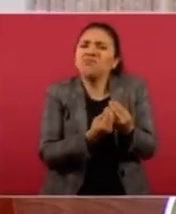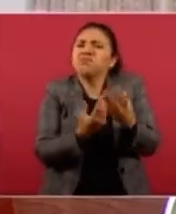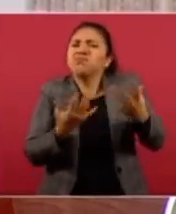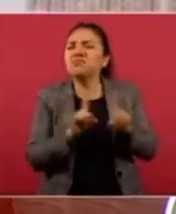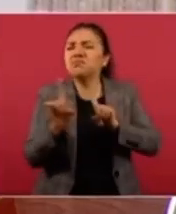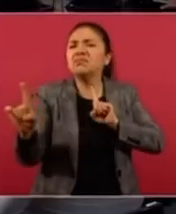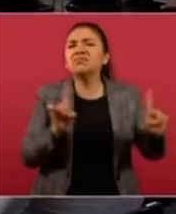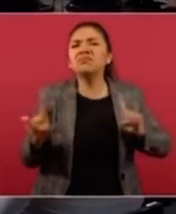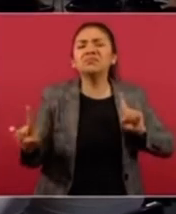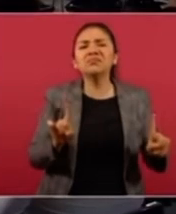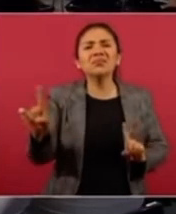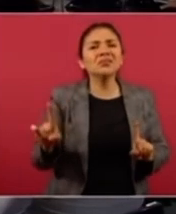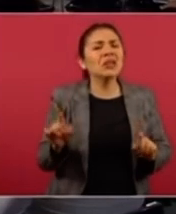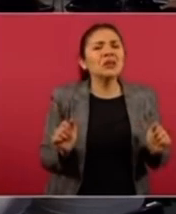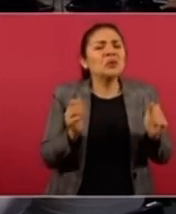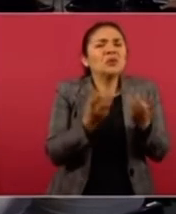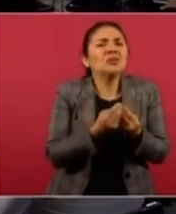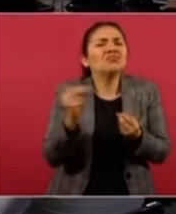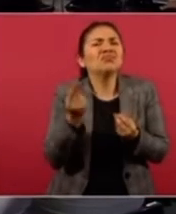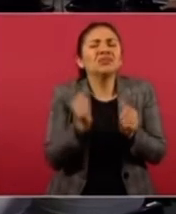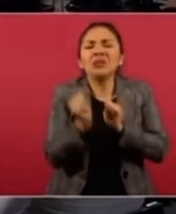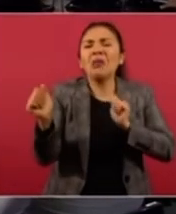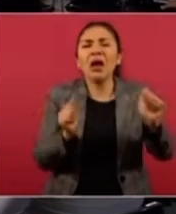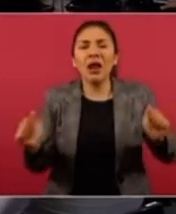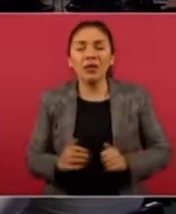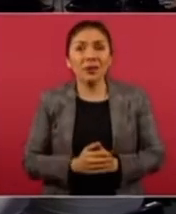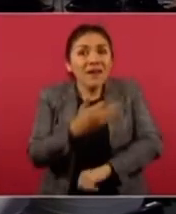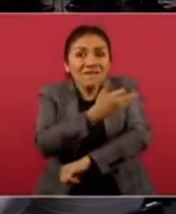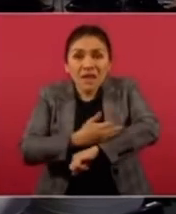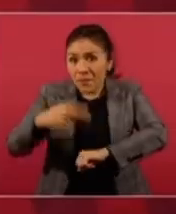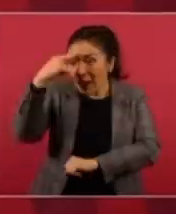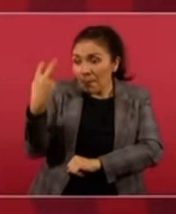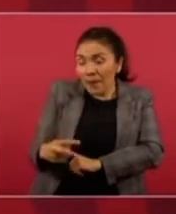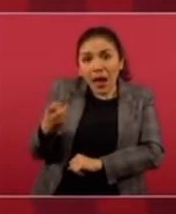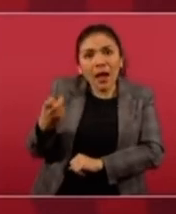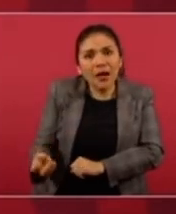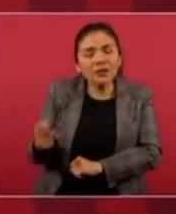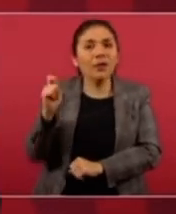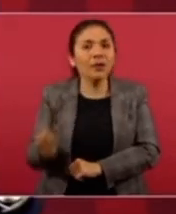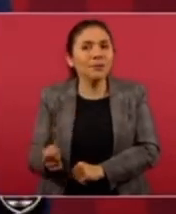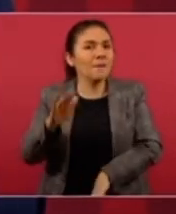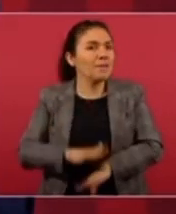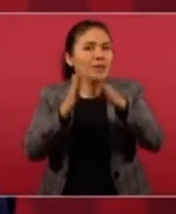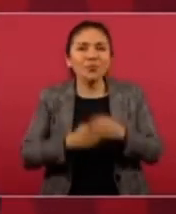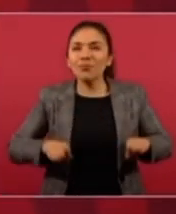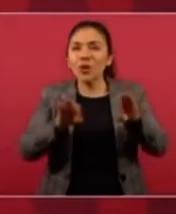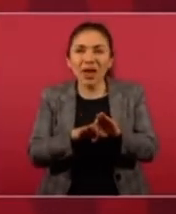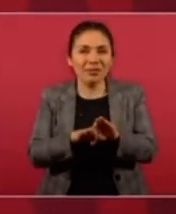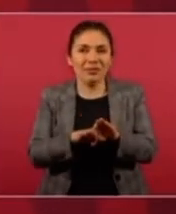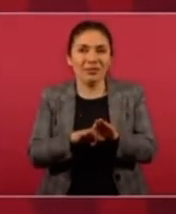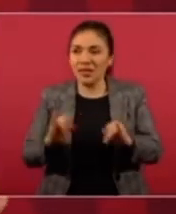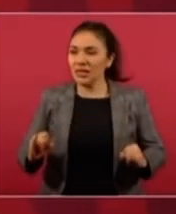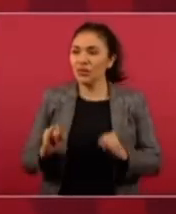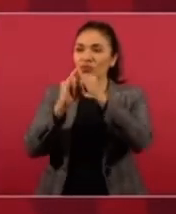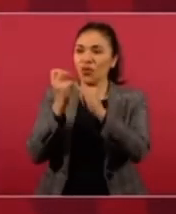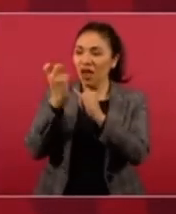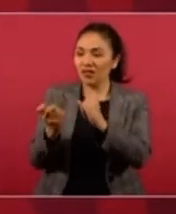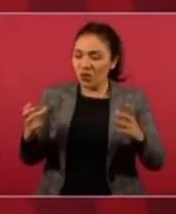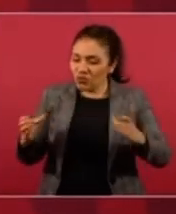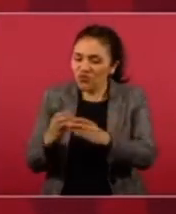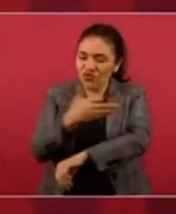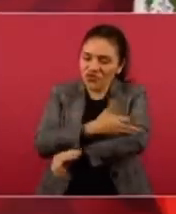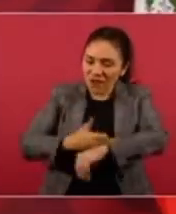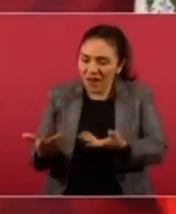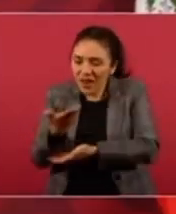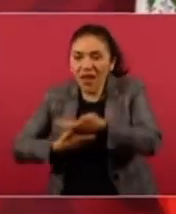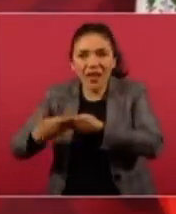y los aplaudidores van a seguir aplaudiendo estas idioteces? Porque son lo que son. Son idioteces.